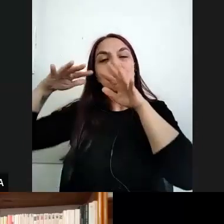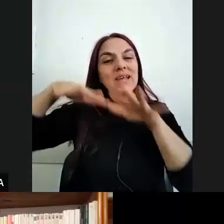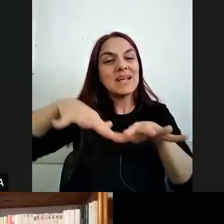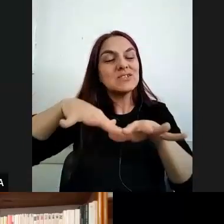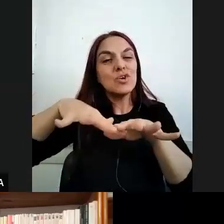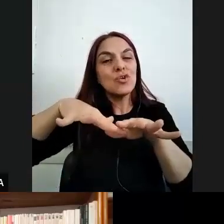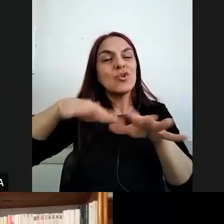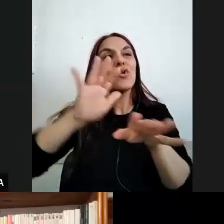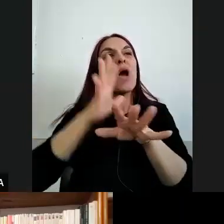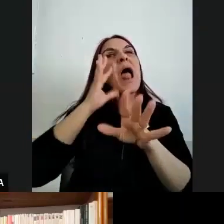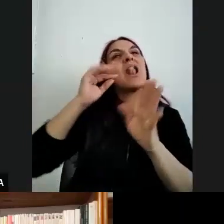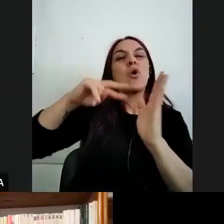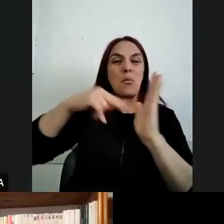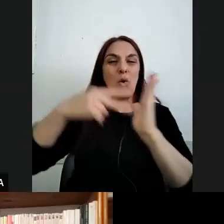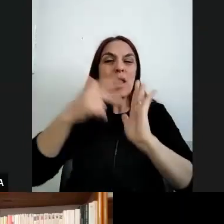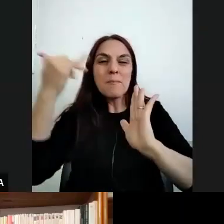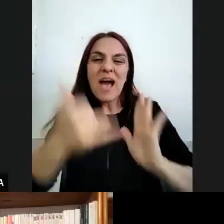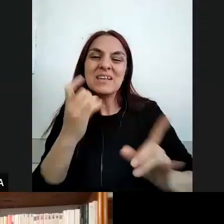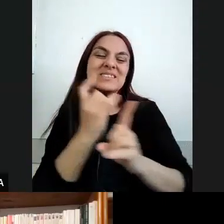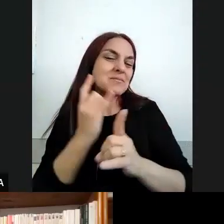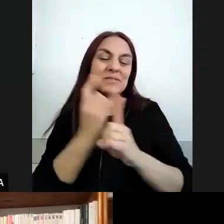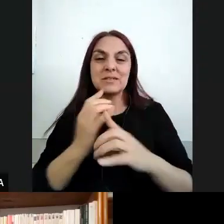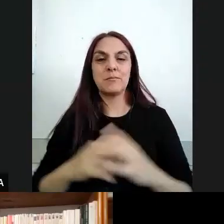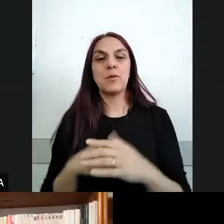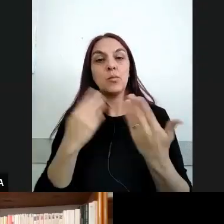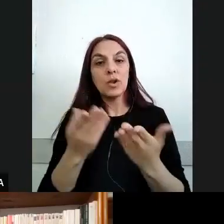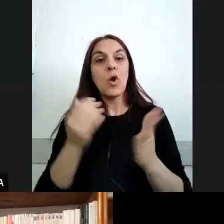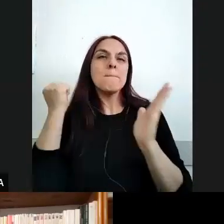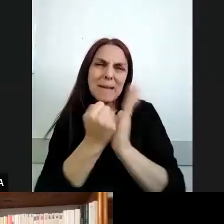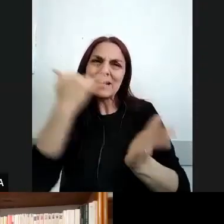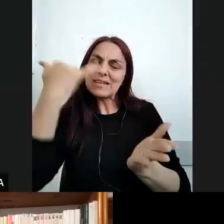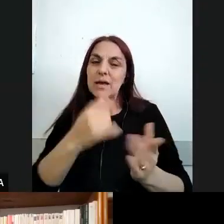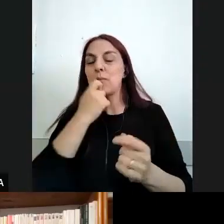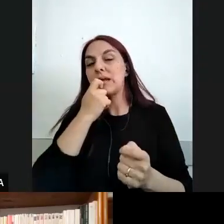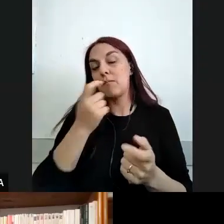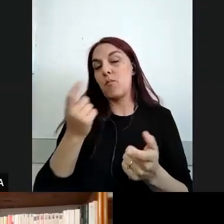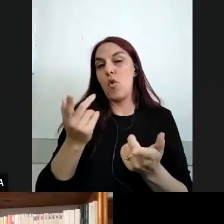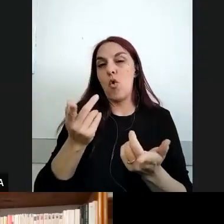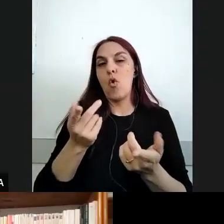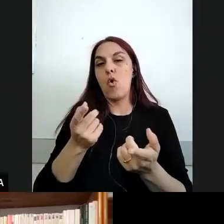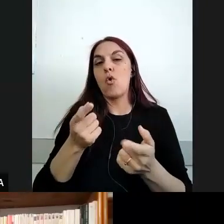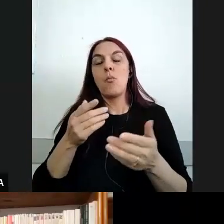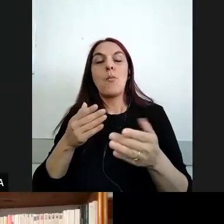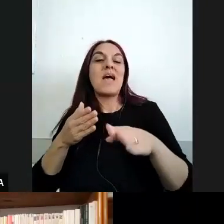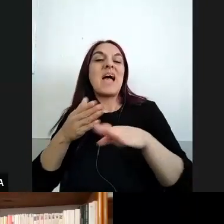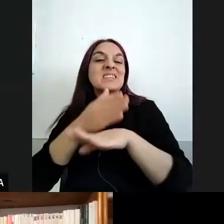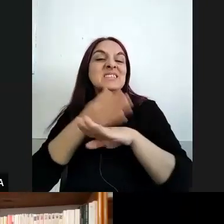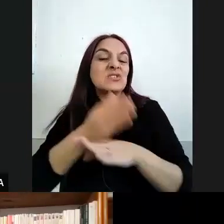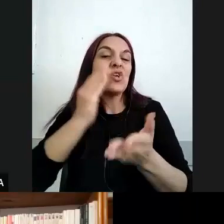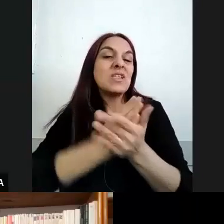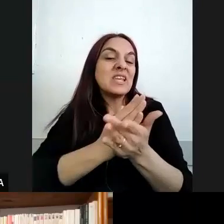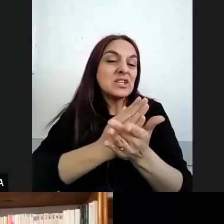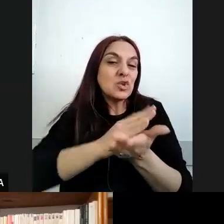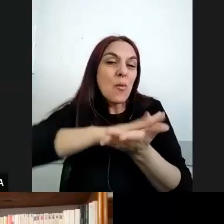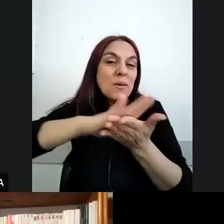problemática encontramos huellas de esas representaciones en intentos de limitar el acceso a derechos básicos a los